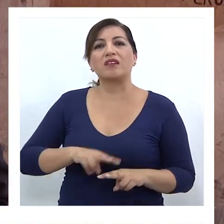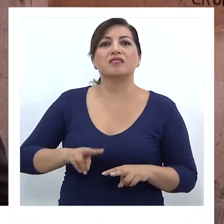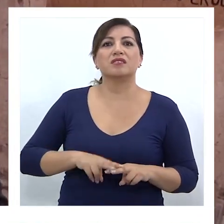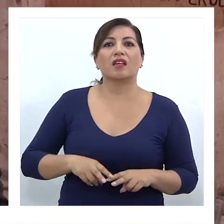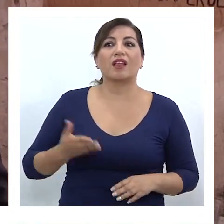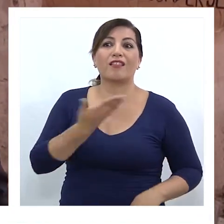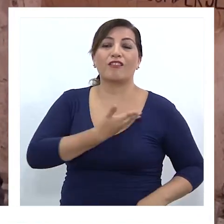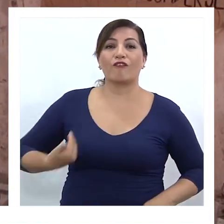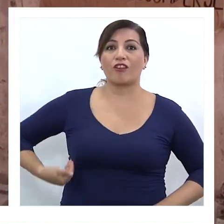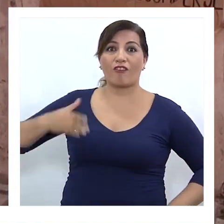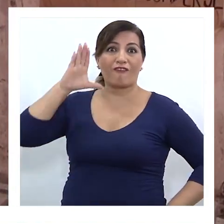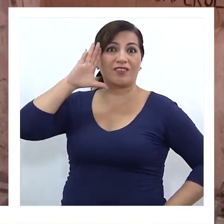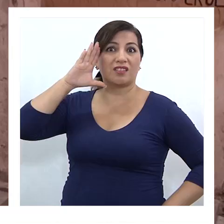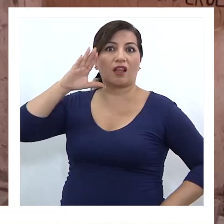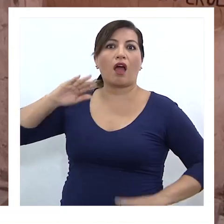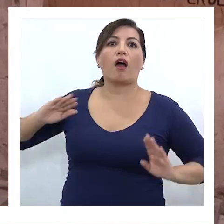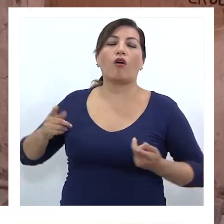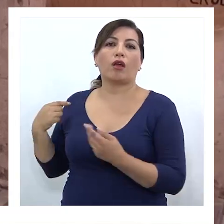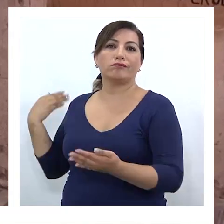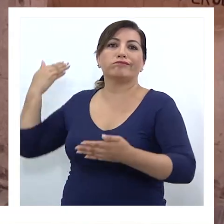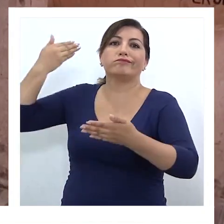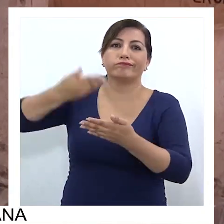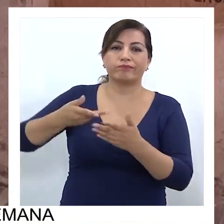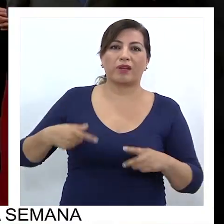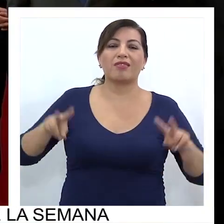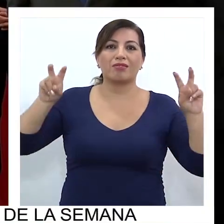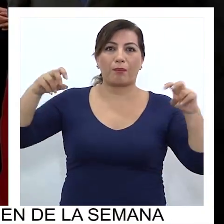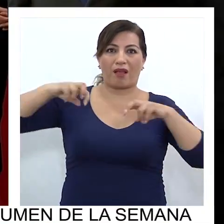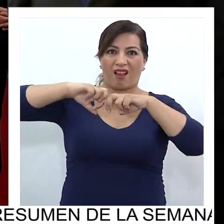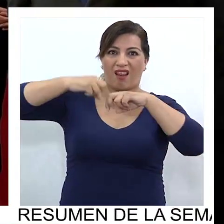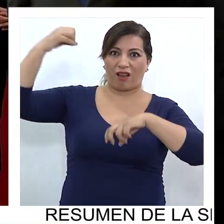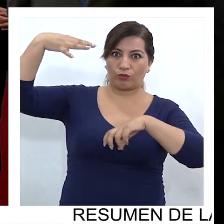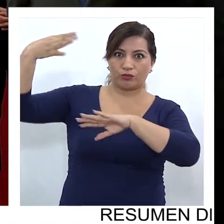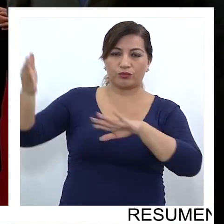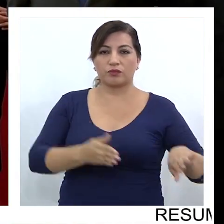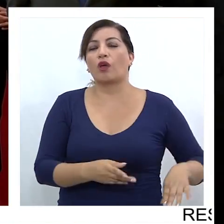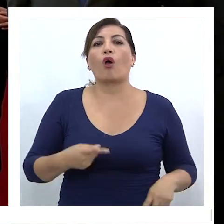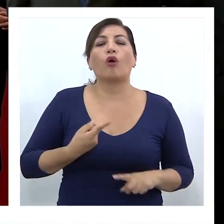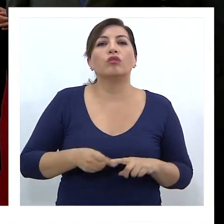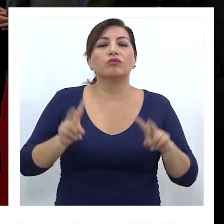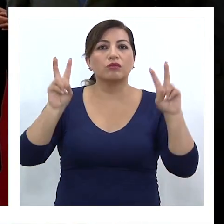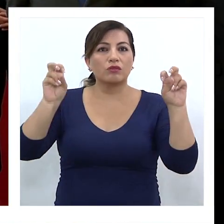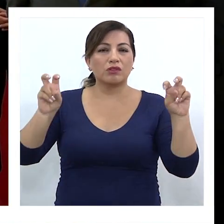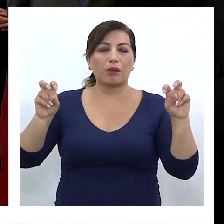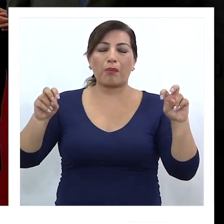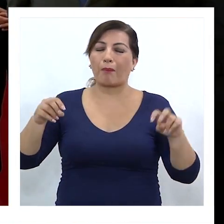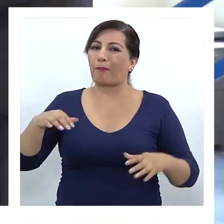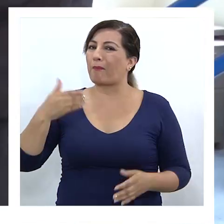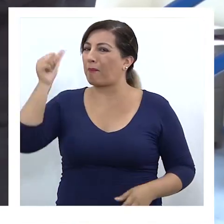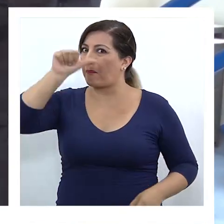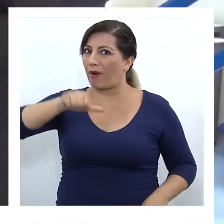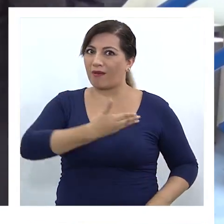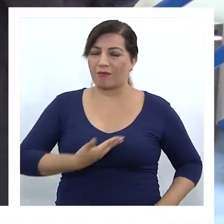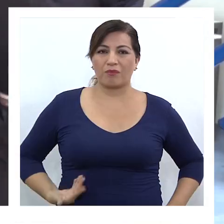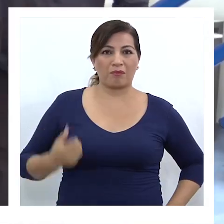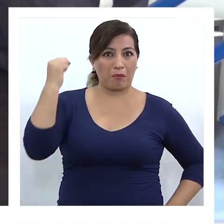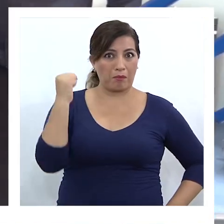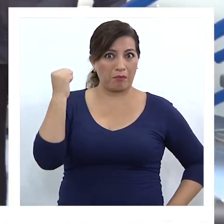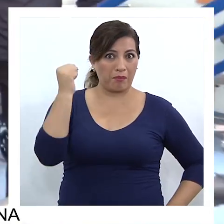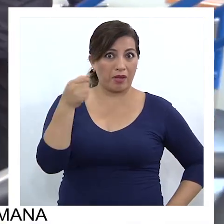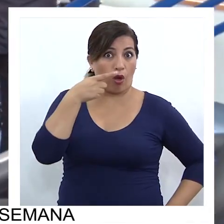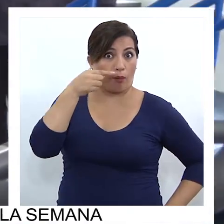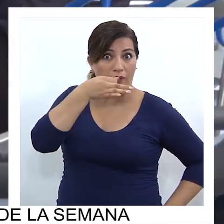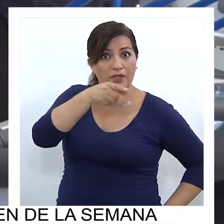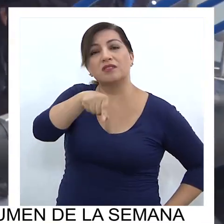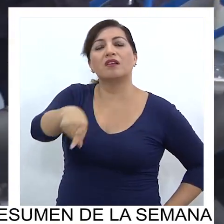gobierno anterior, se están aplicando en este gobierno sobre el tema de la electricidad. Otro factor que perjudica a Piñera frente a la opinión pública, según el